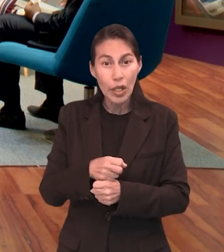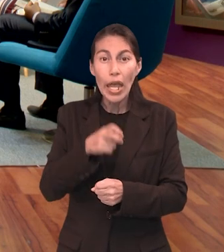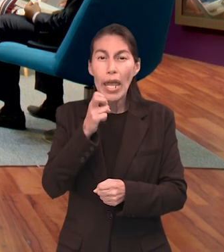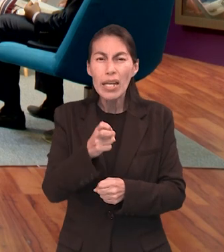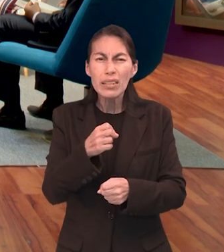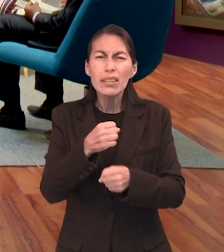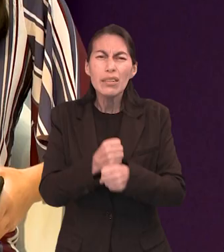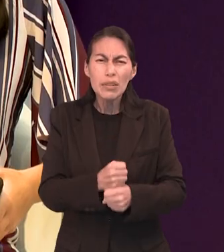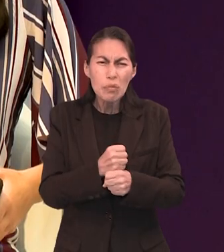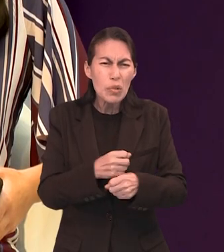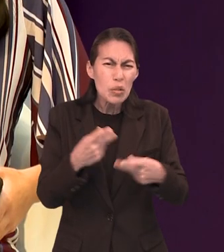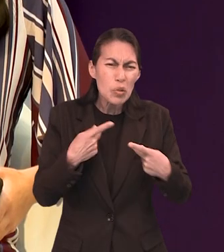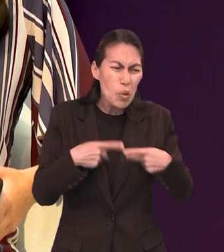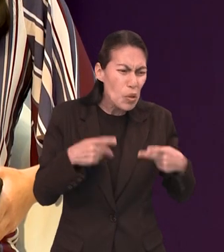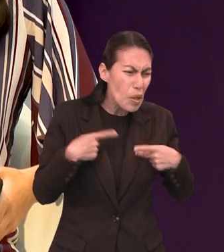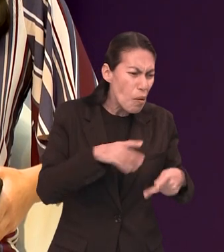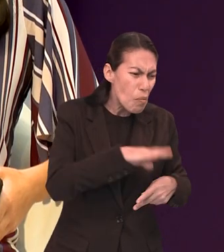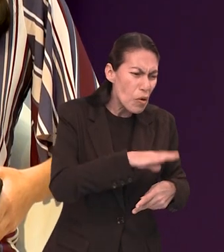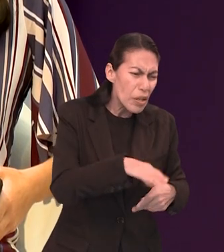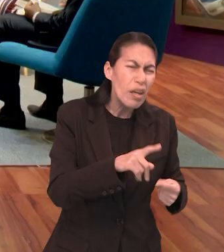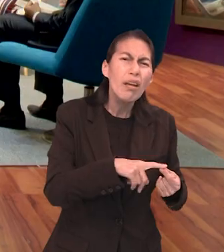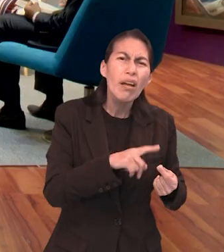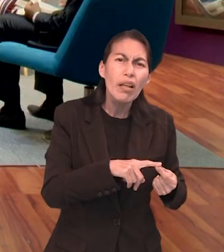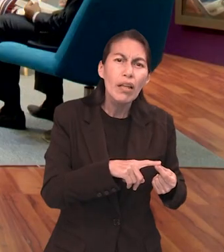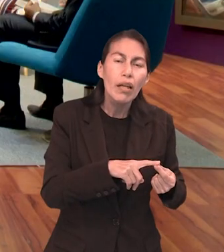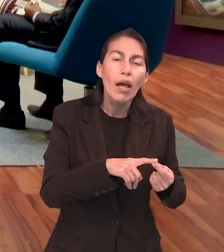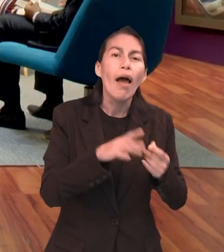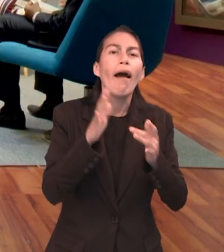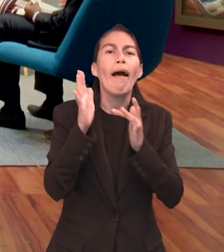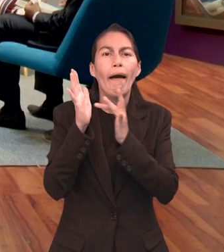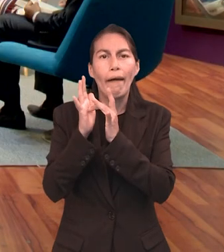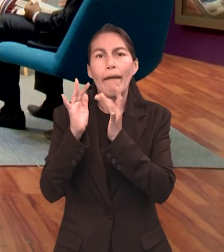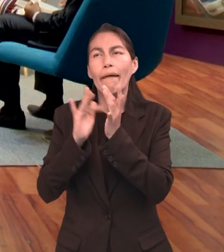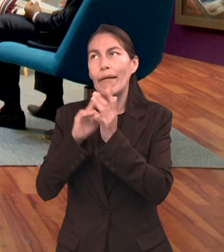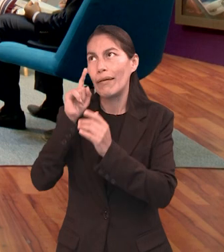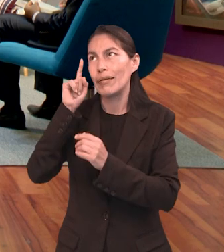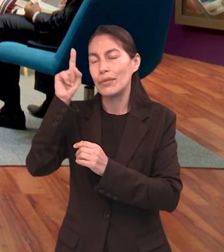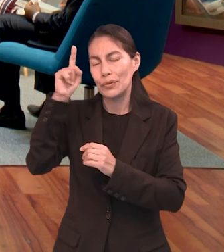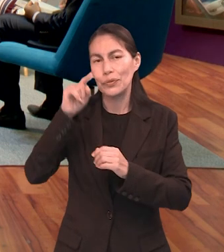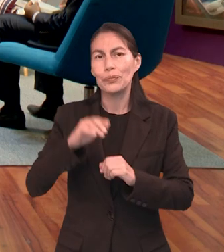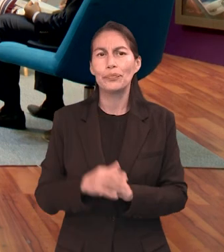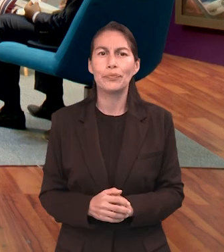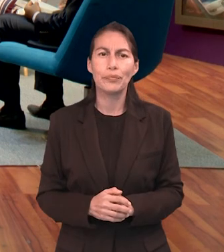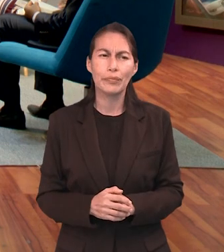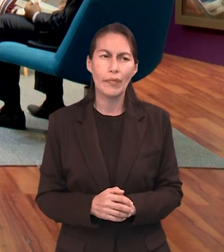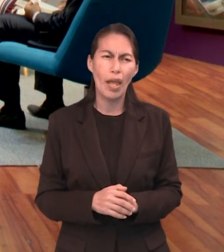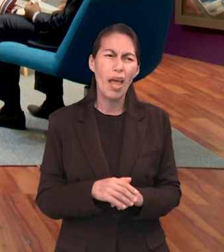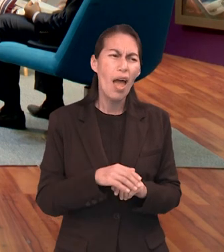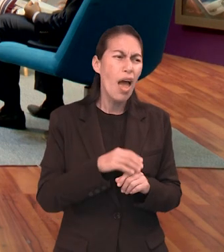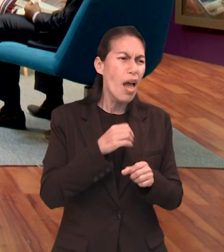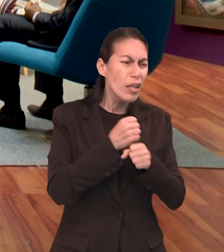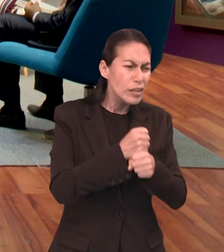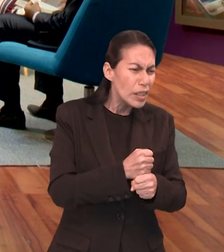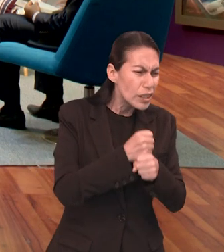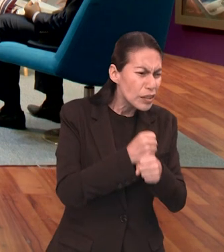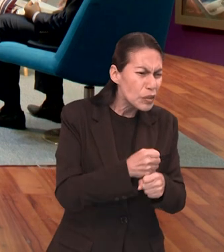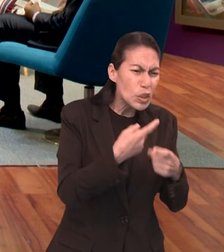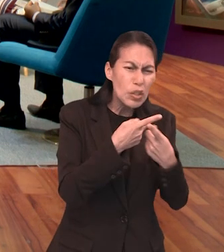Y esa ofrenda fue Cristo Jesús a favor nuestro. Ahora, ¿qué diversos